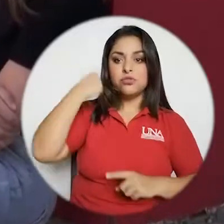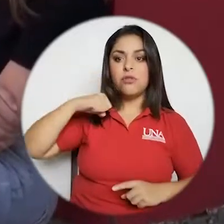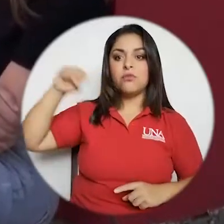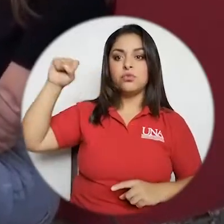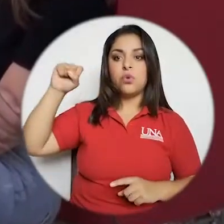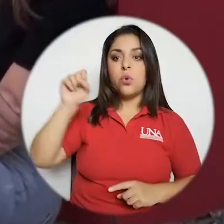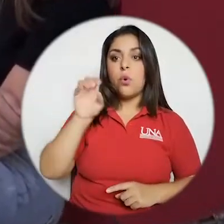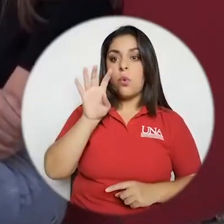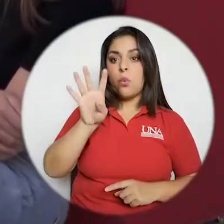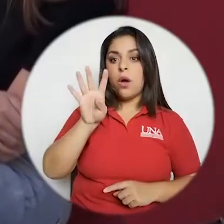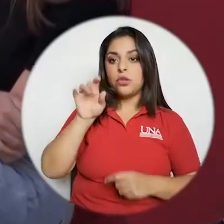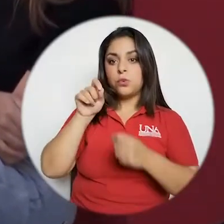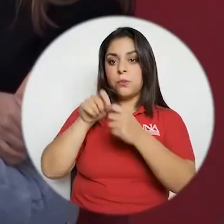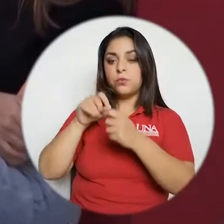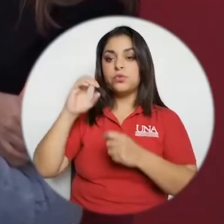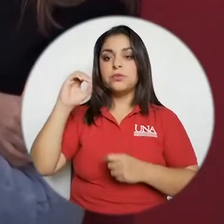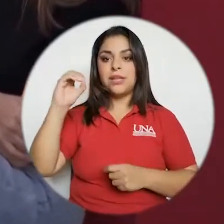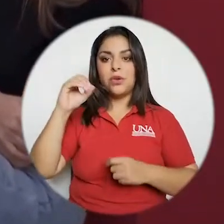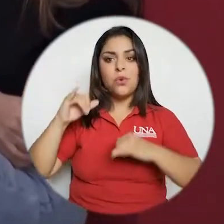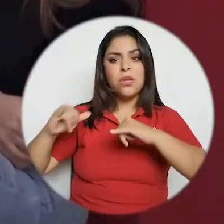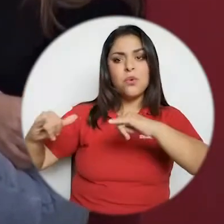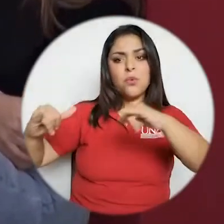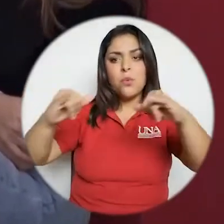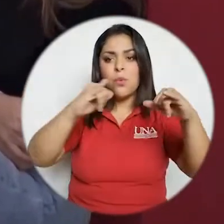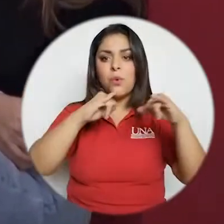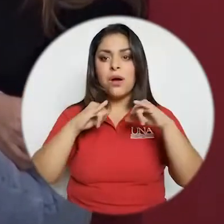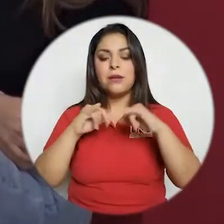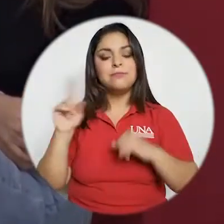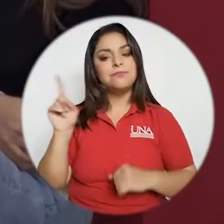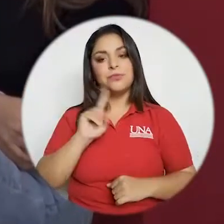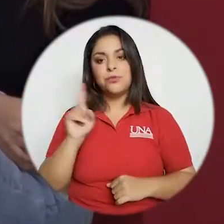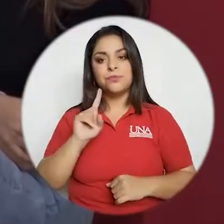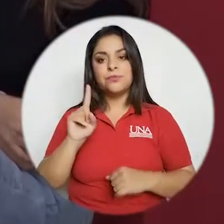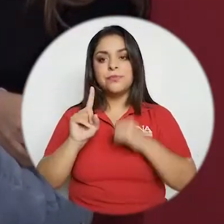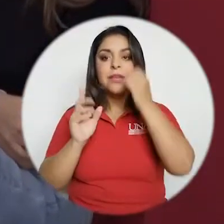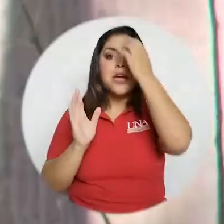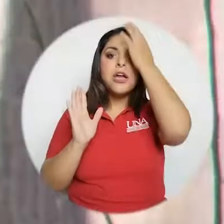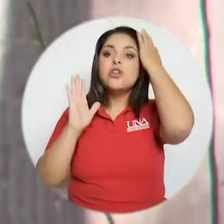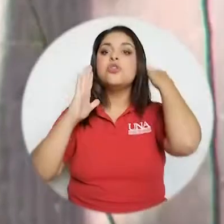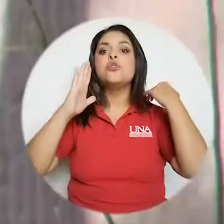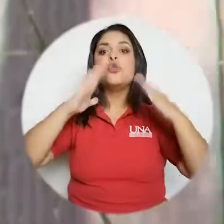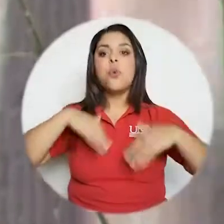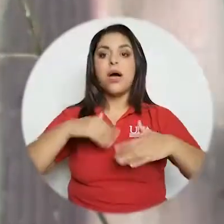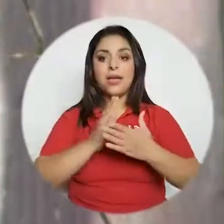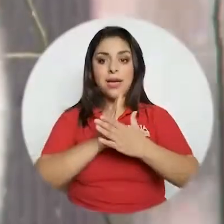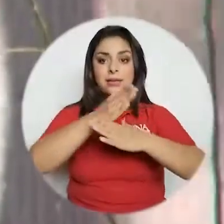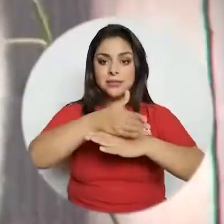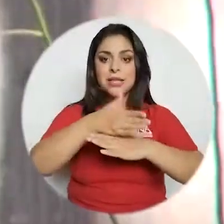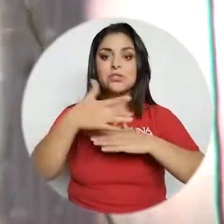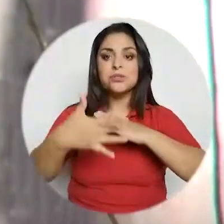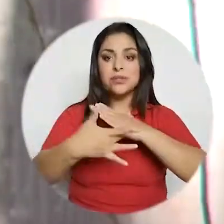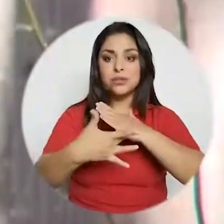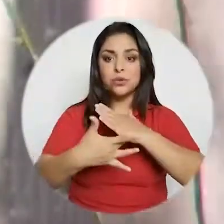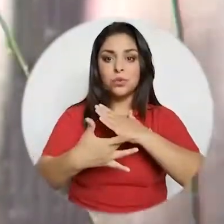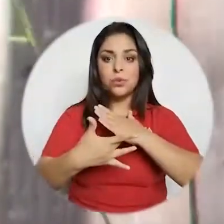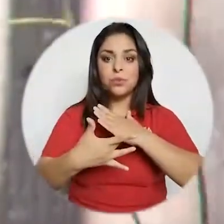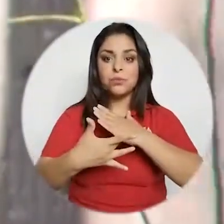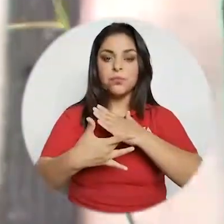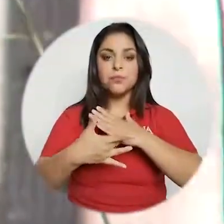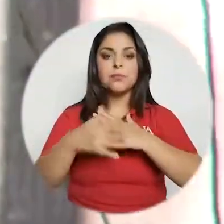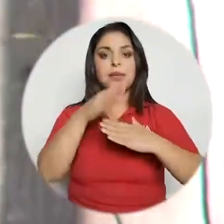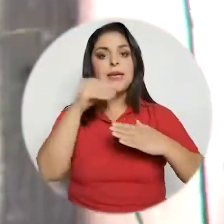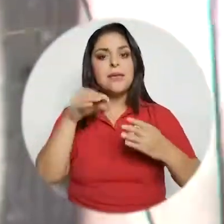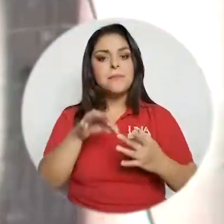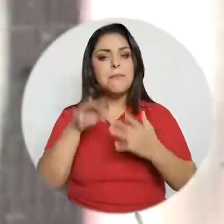el impacto de la revolución 4.0 es igual para todas las personas no si no tenemos acceso tecnológico